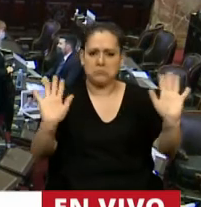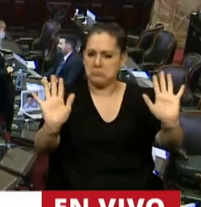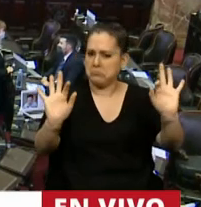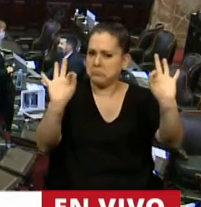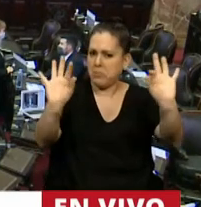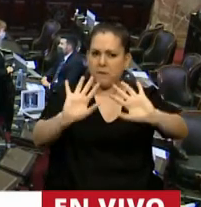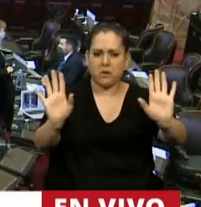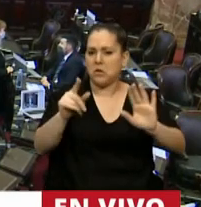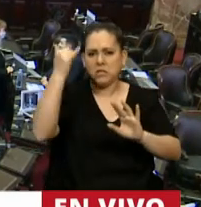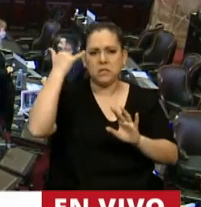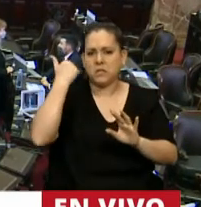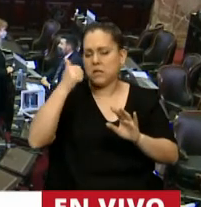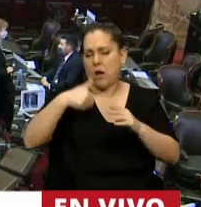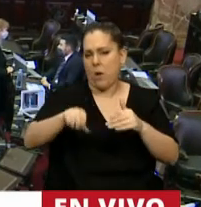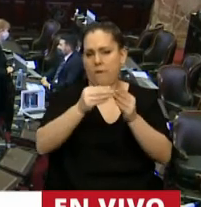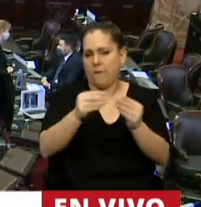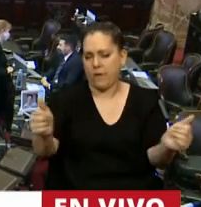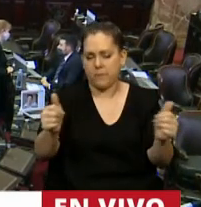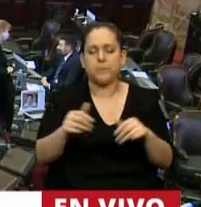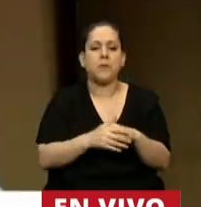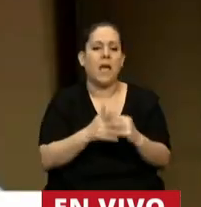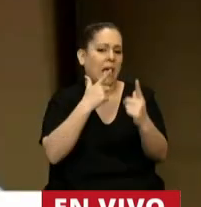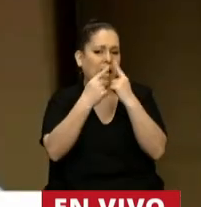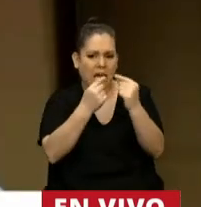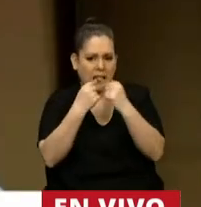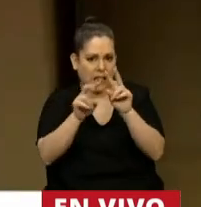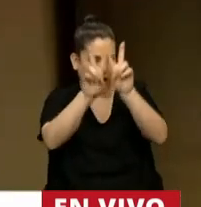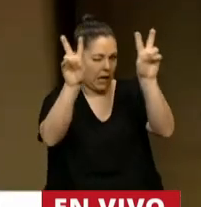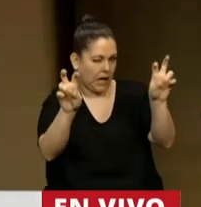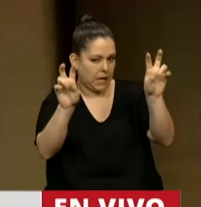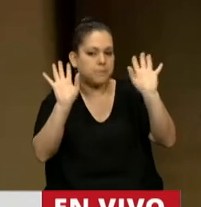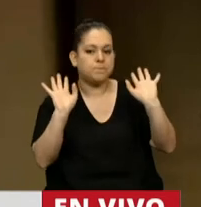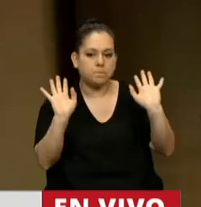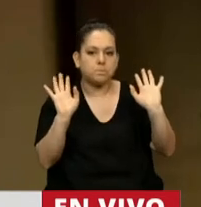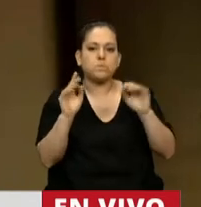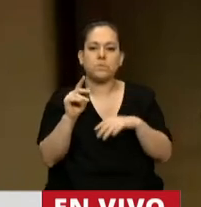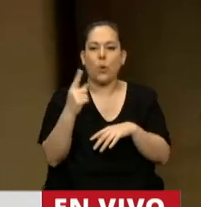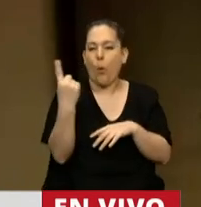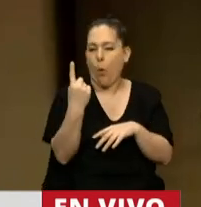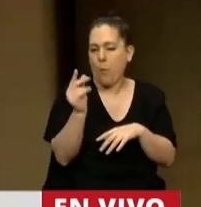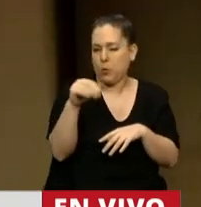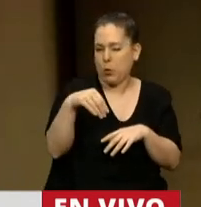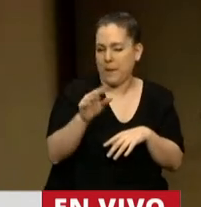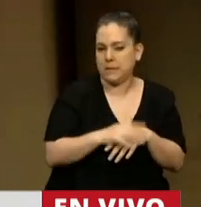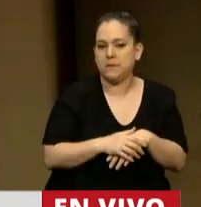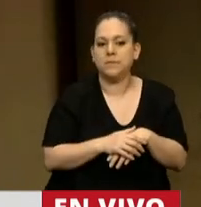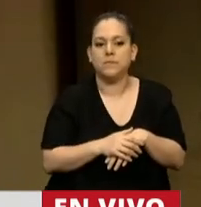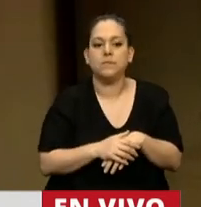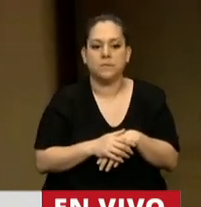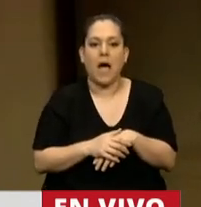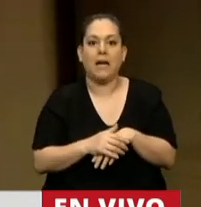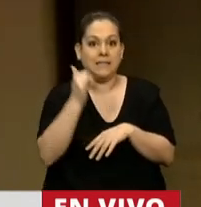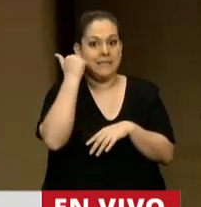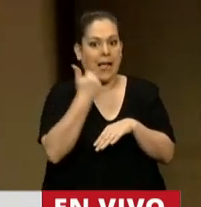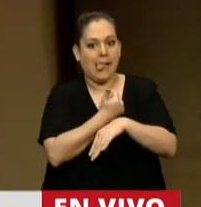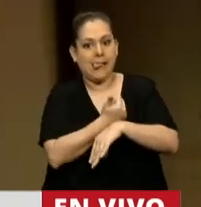no se preocupe. Cierro ya. Críticas. En todo caso, consumo un minuto, pero ahí estoy viendo. Ah, ya me